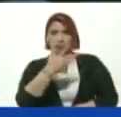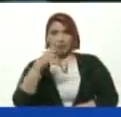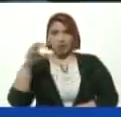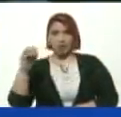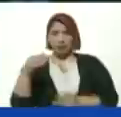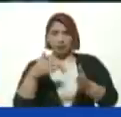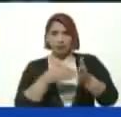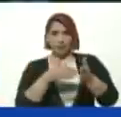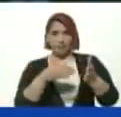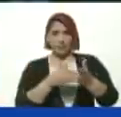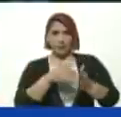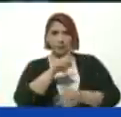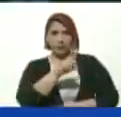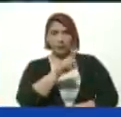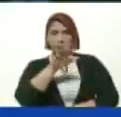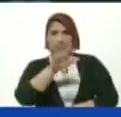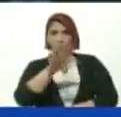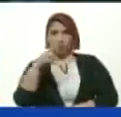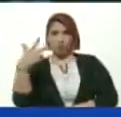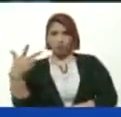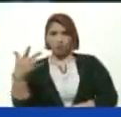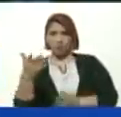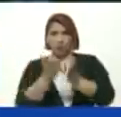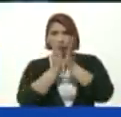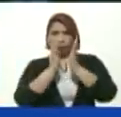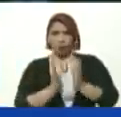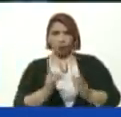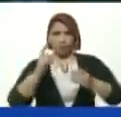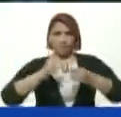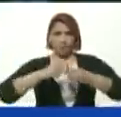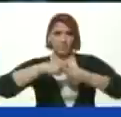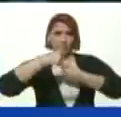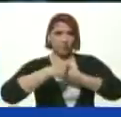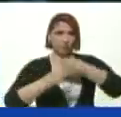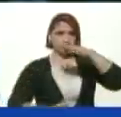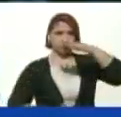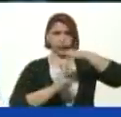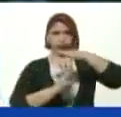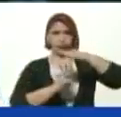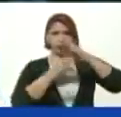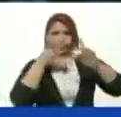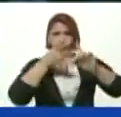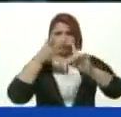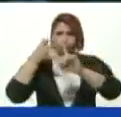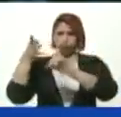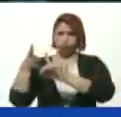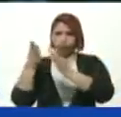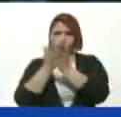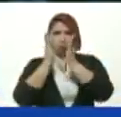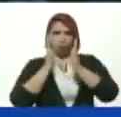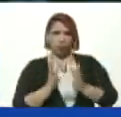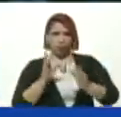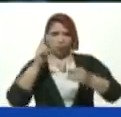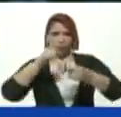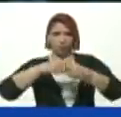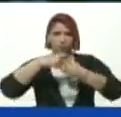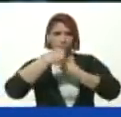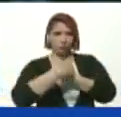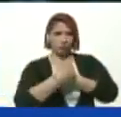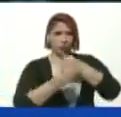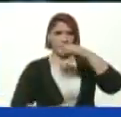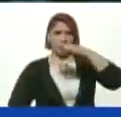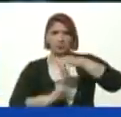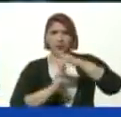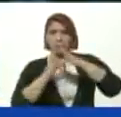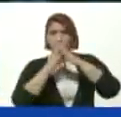.153 Estudiantes Capacitándose Estudiando Forjándose Todo esto